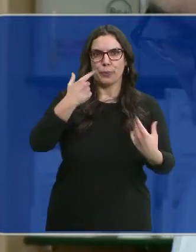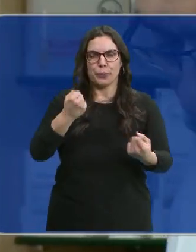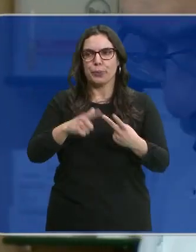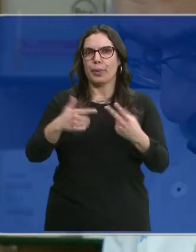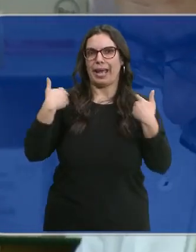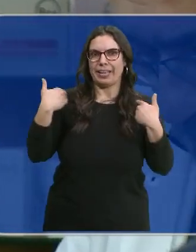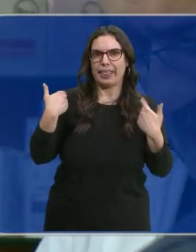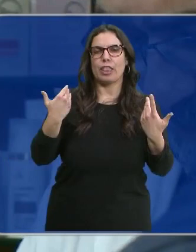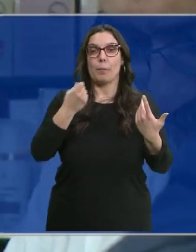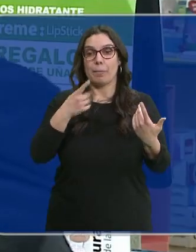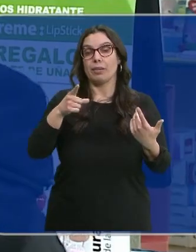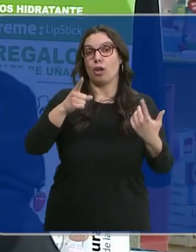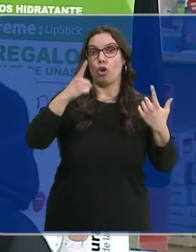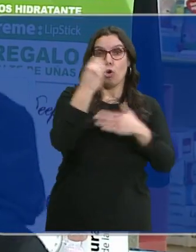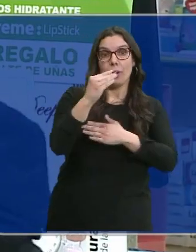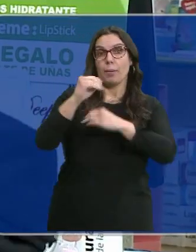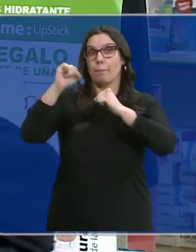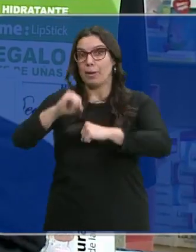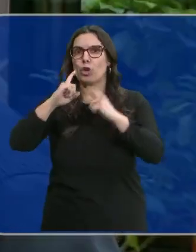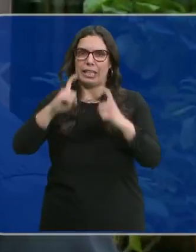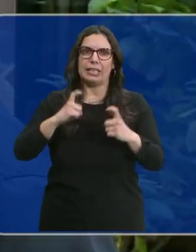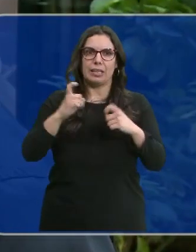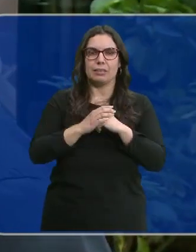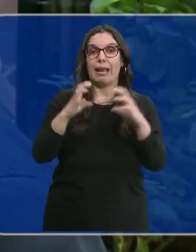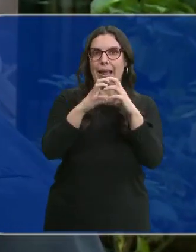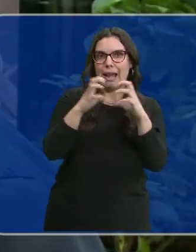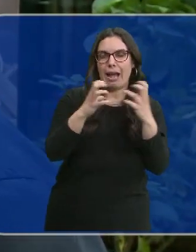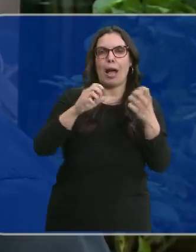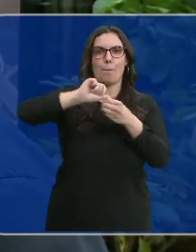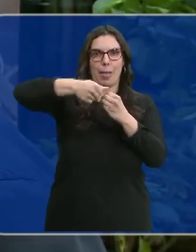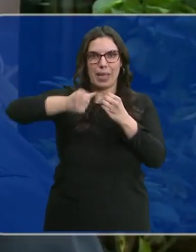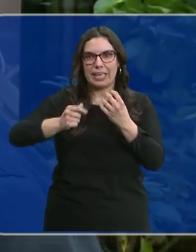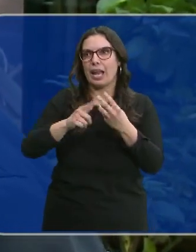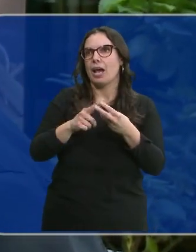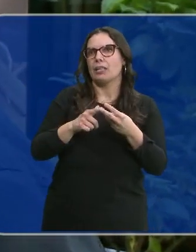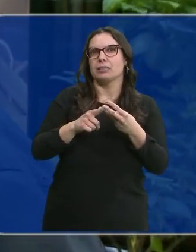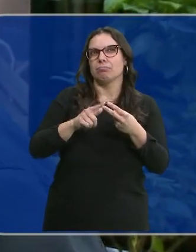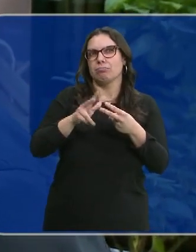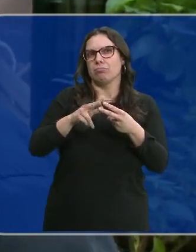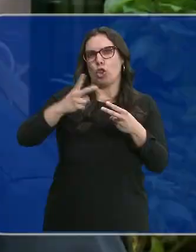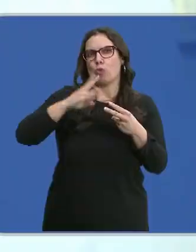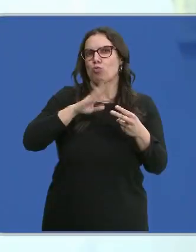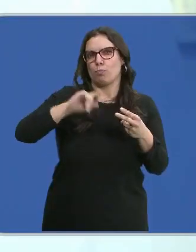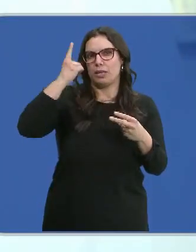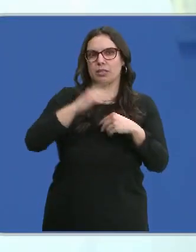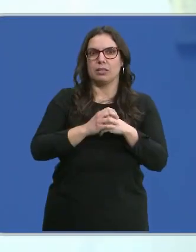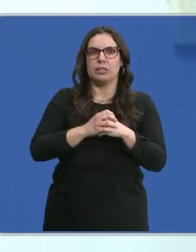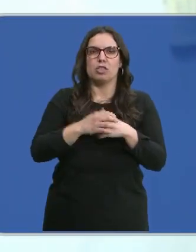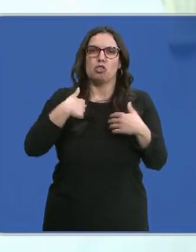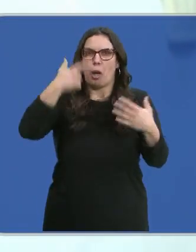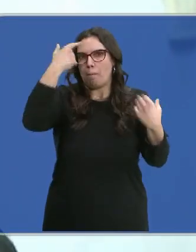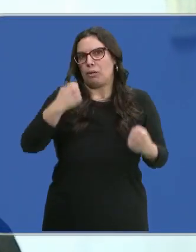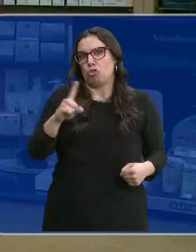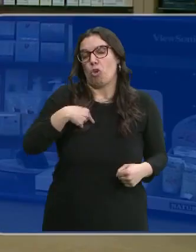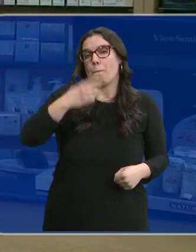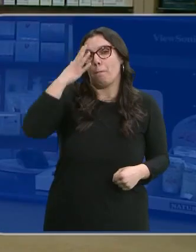través de un buen ejercicio. Jóvenes y mayores intentan hacerlo. Naranja en las mandarinas es lo más conveniente. Tampoco soy experto,